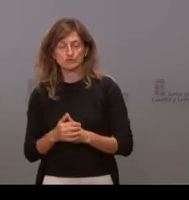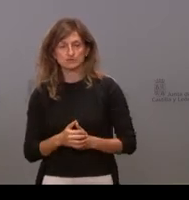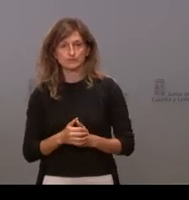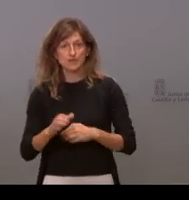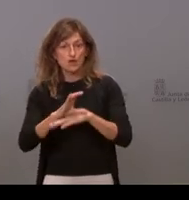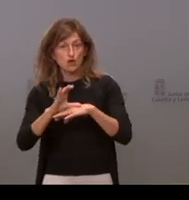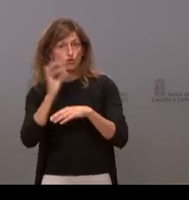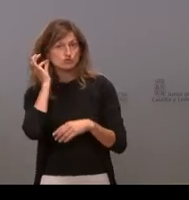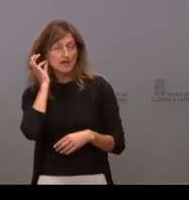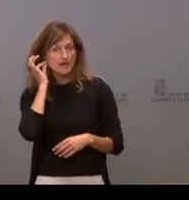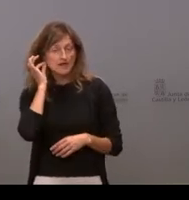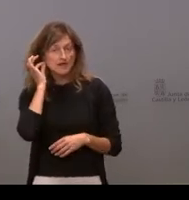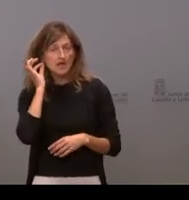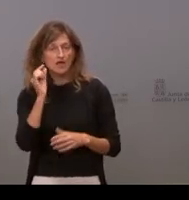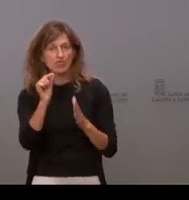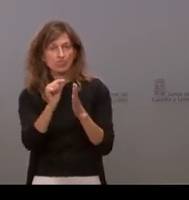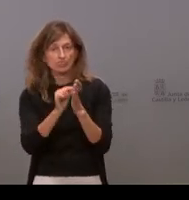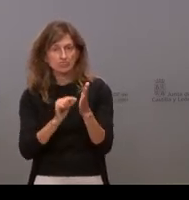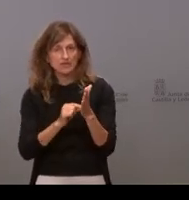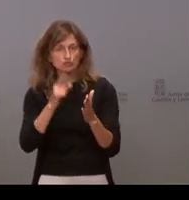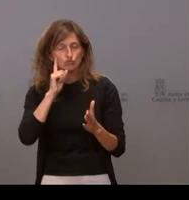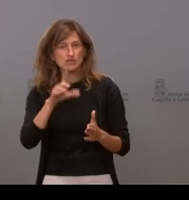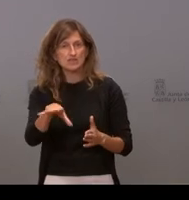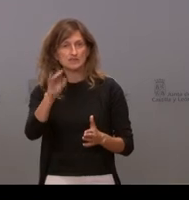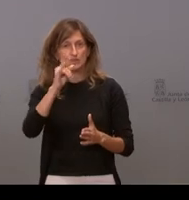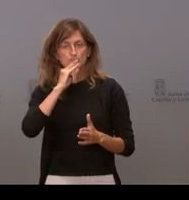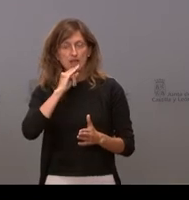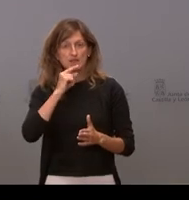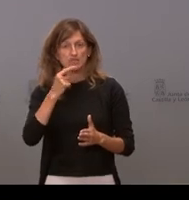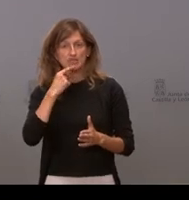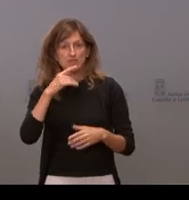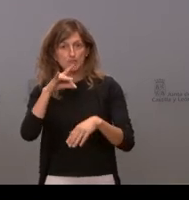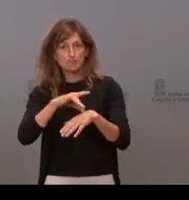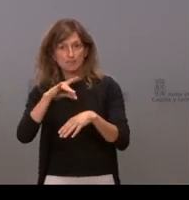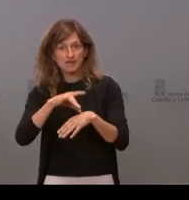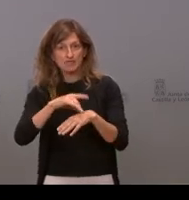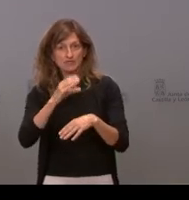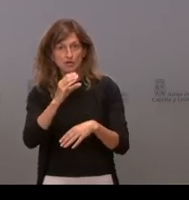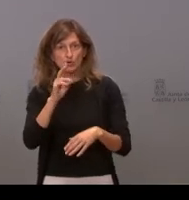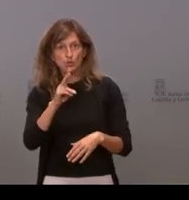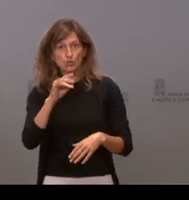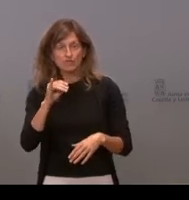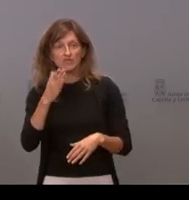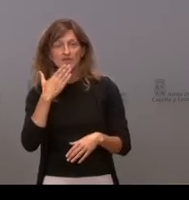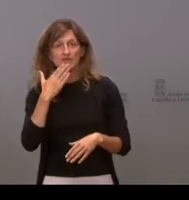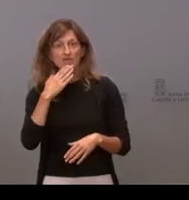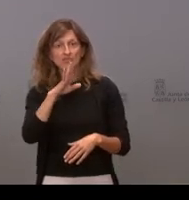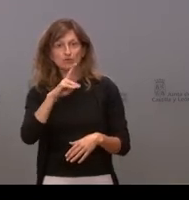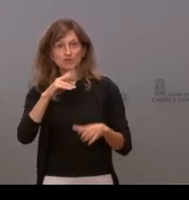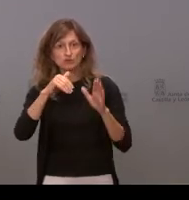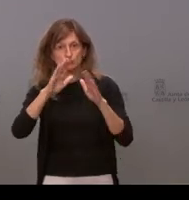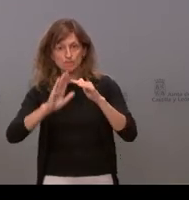consejería Casado yo hay un dato que creo que he entendido mal que es que todos los pacientes en la UCI son menores de 52 años